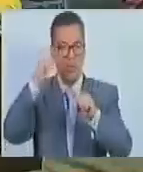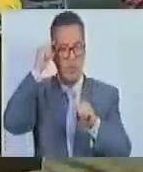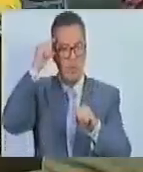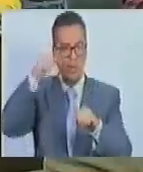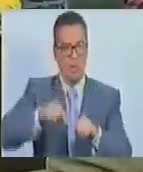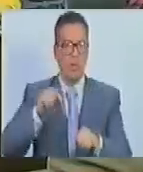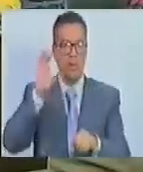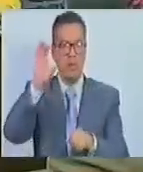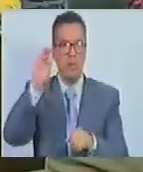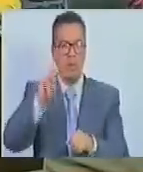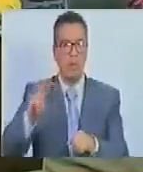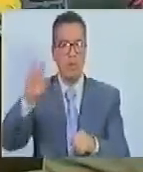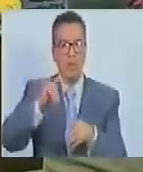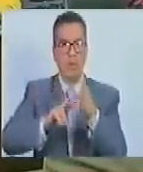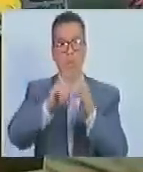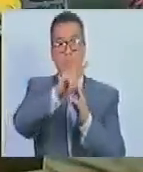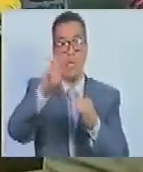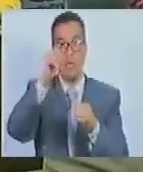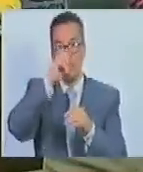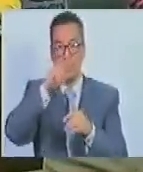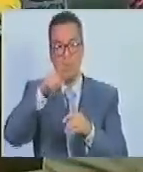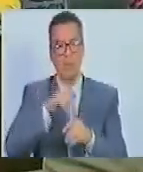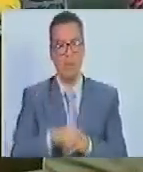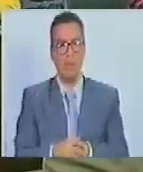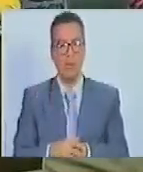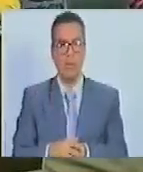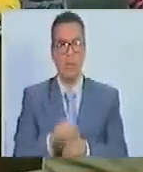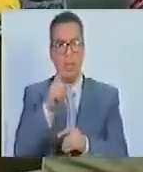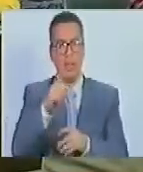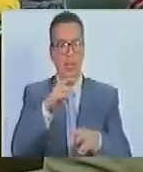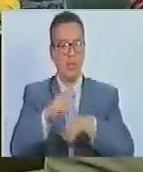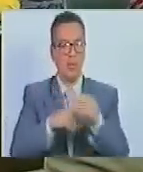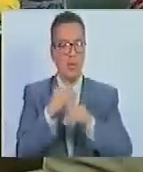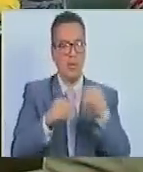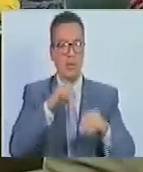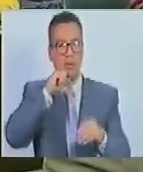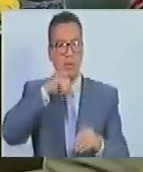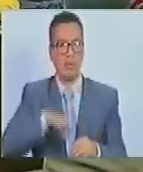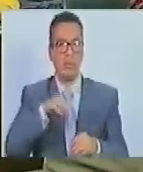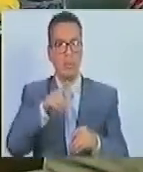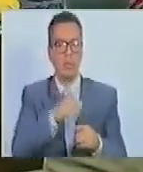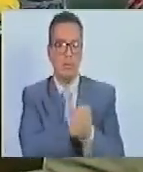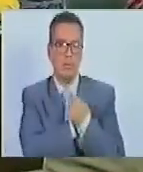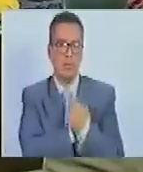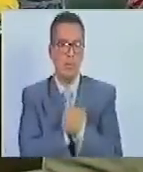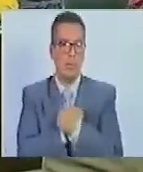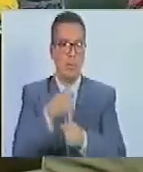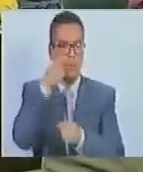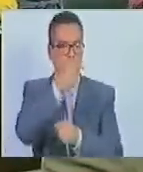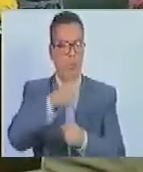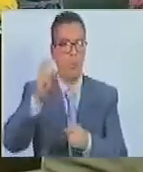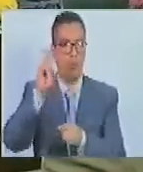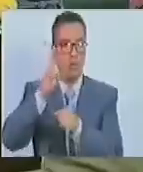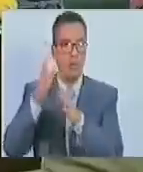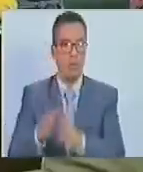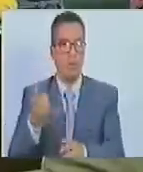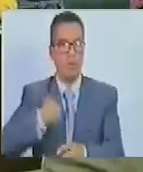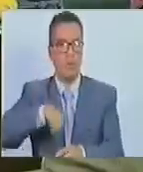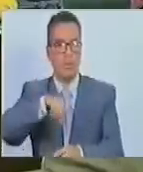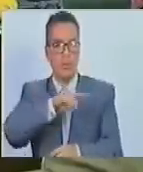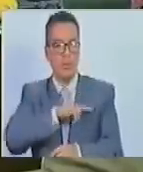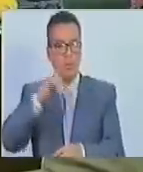de la patria. 20 años de este hecho histórico de amor al pueblo venezolano. Nuestro